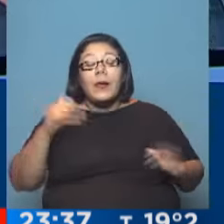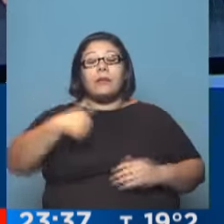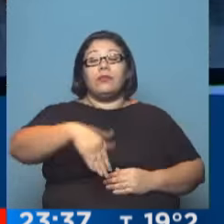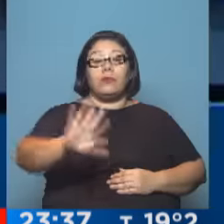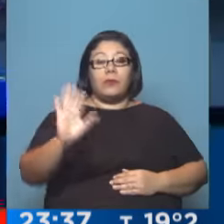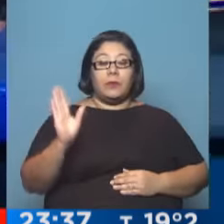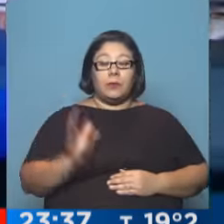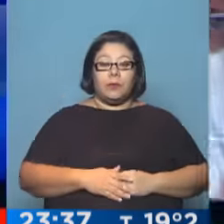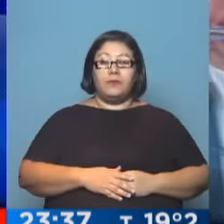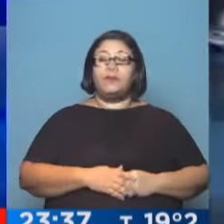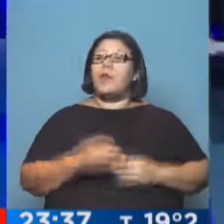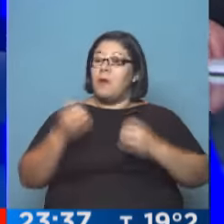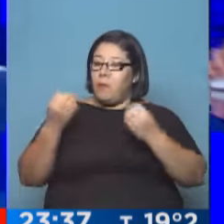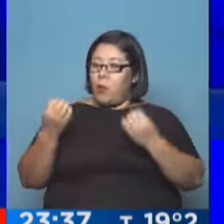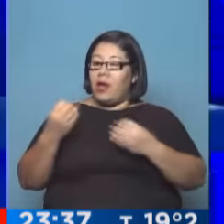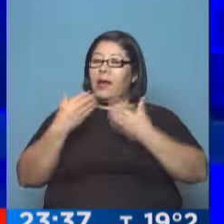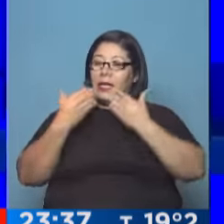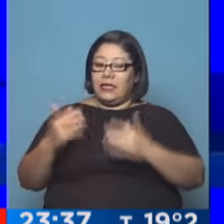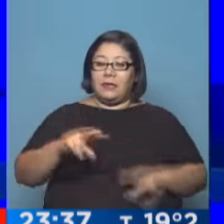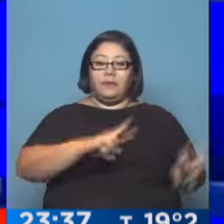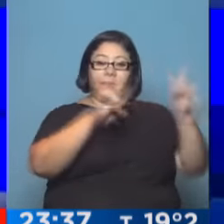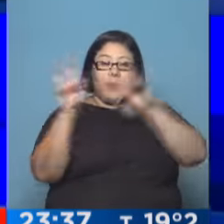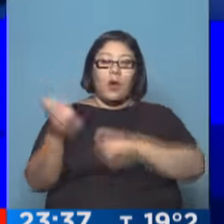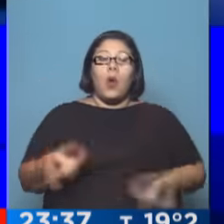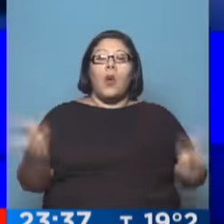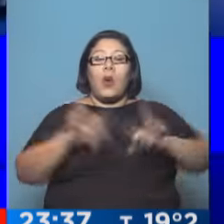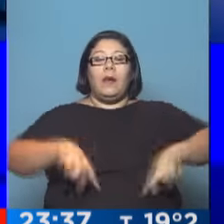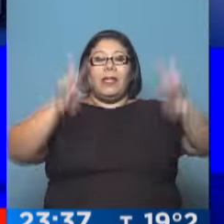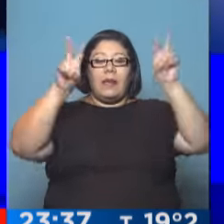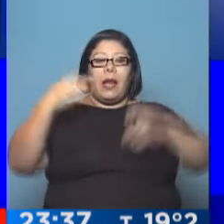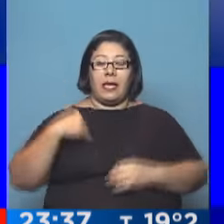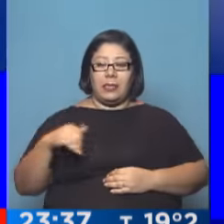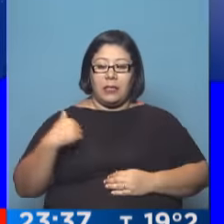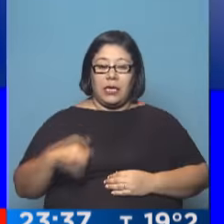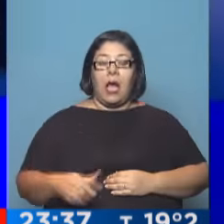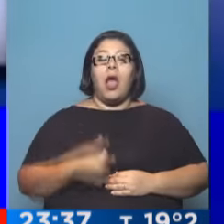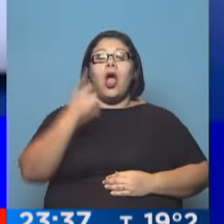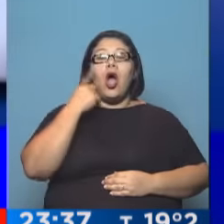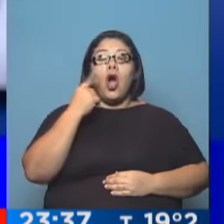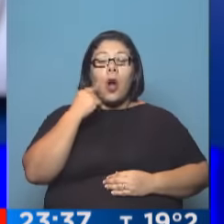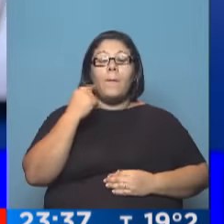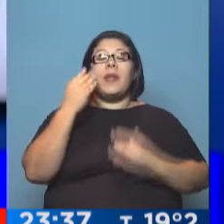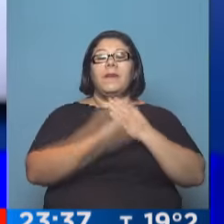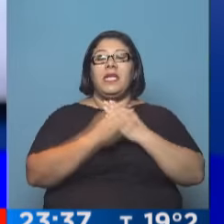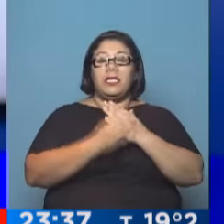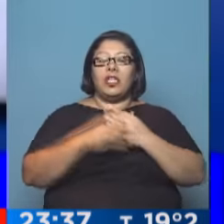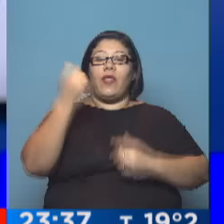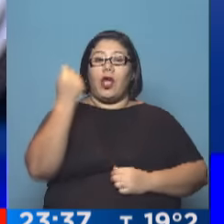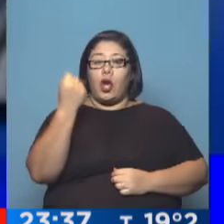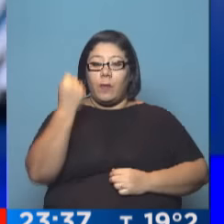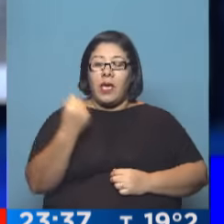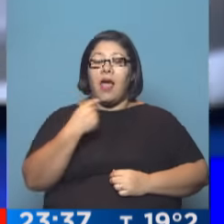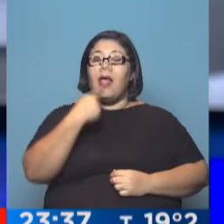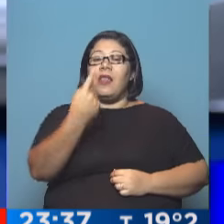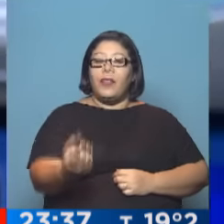claro. Volvemos al país y hablamos de la presentación que el ministro de Hacienda y Finanzas, Alfonso Prat-Gay, hizo en el Senado de la Nación. Allí